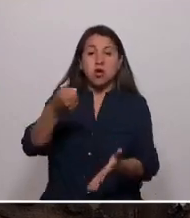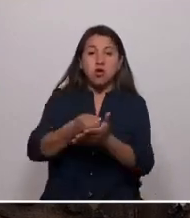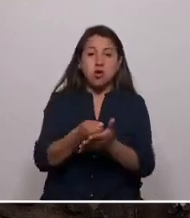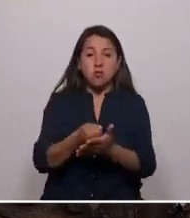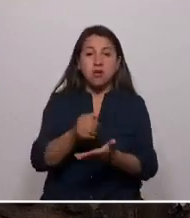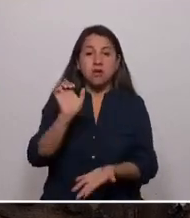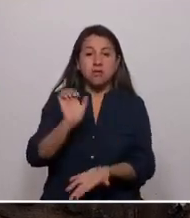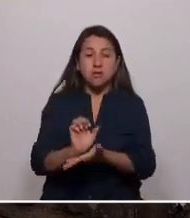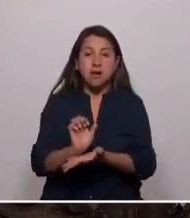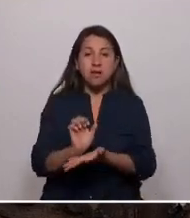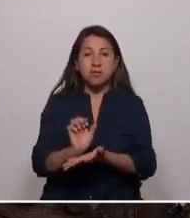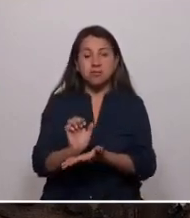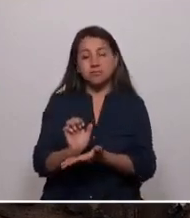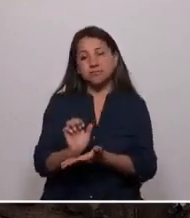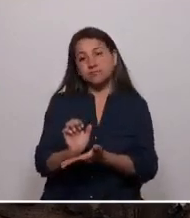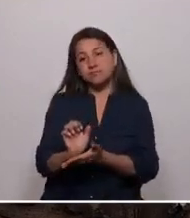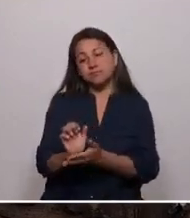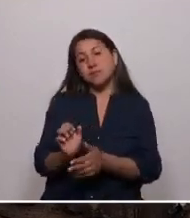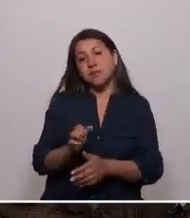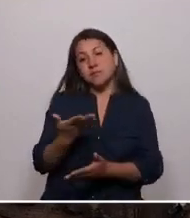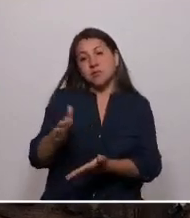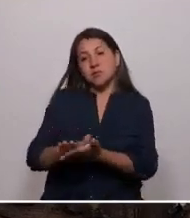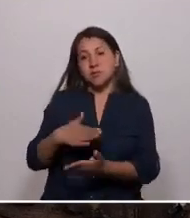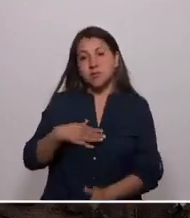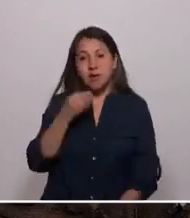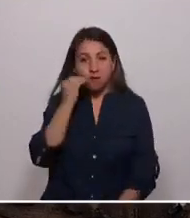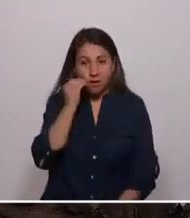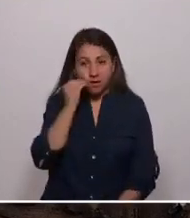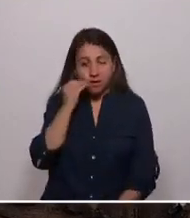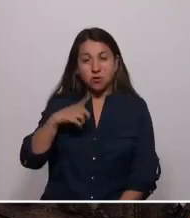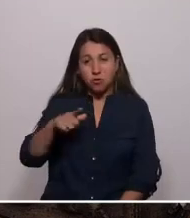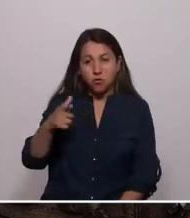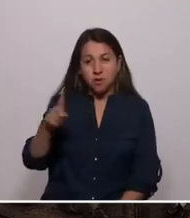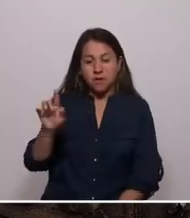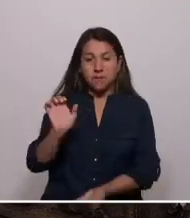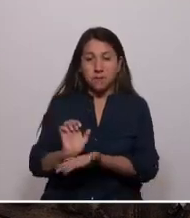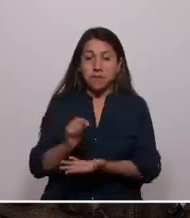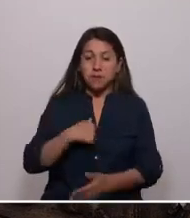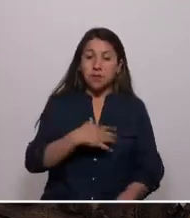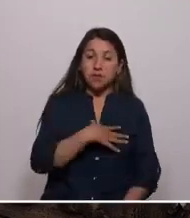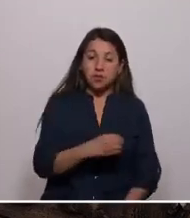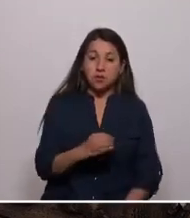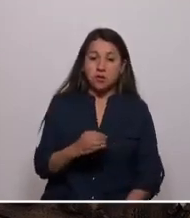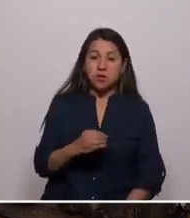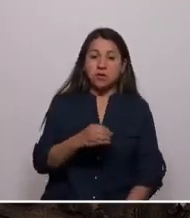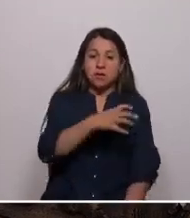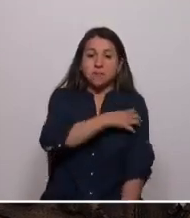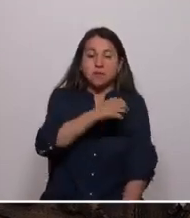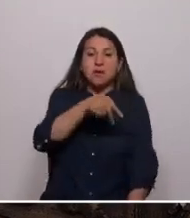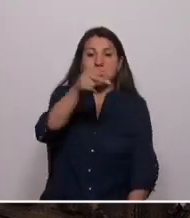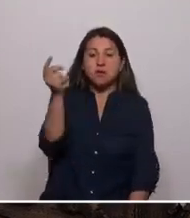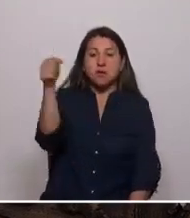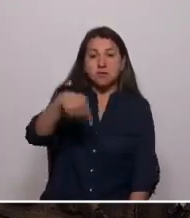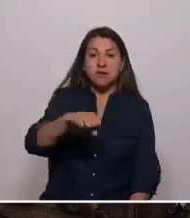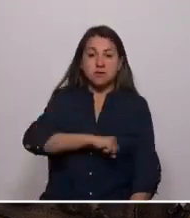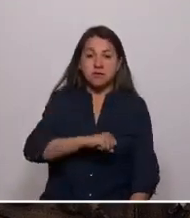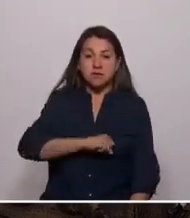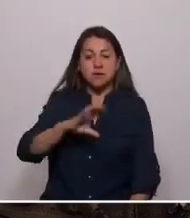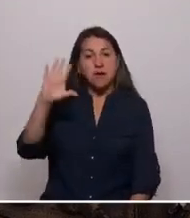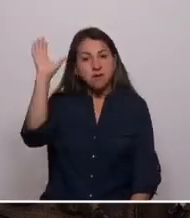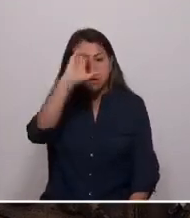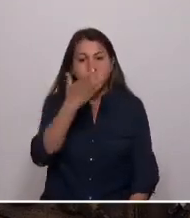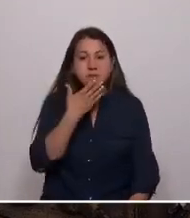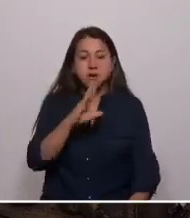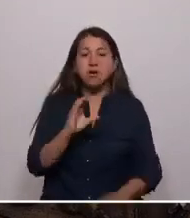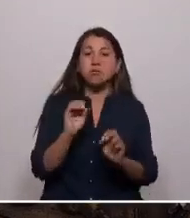felicidad a mi abuelita. La menor de nueve hermanos, hija de una familia minera del norte, que vino a Santiago a buscar una mejor oportunidad